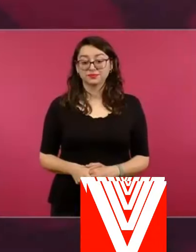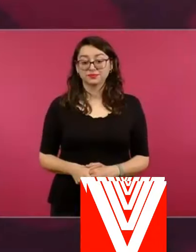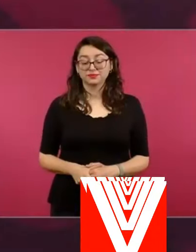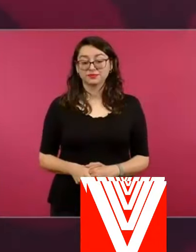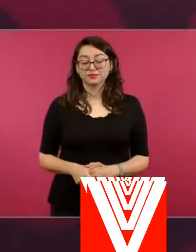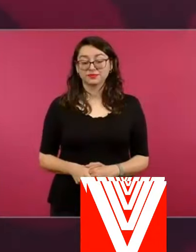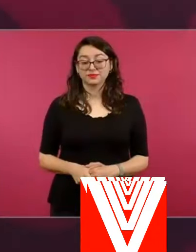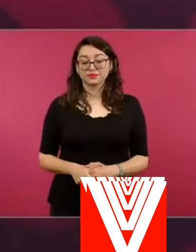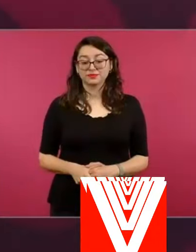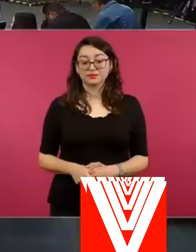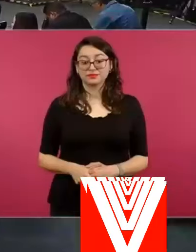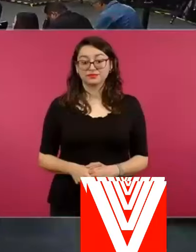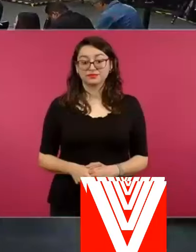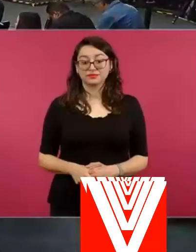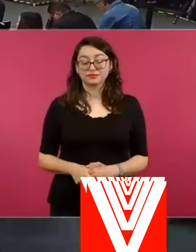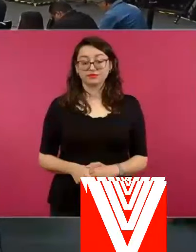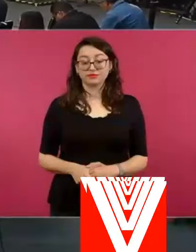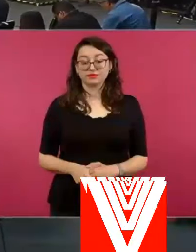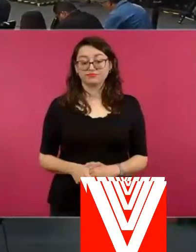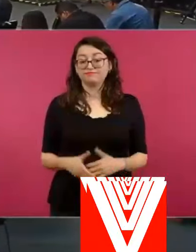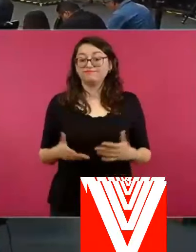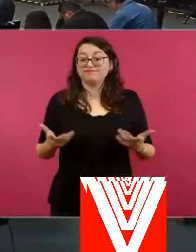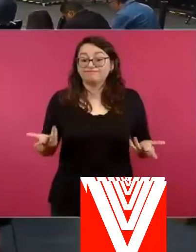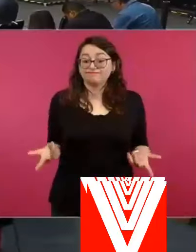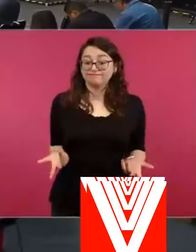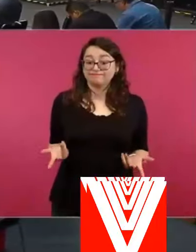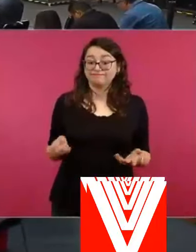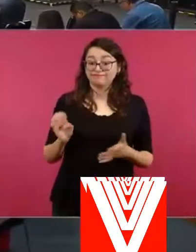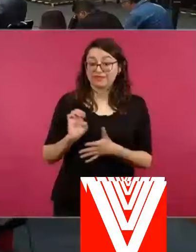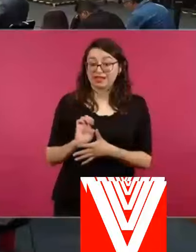Presidente, entonces usted... Entonces, esas cosas